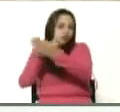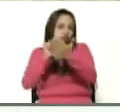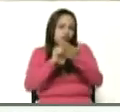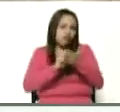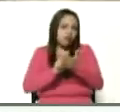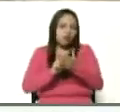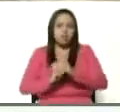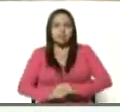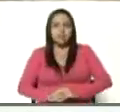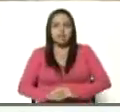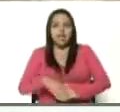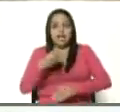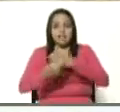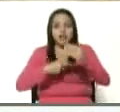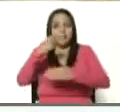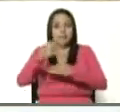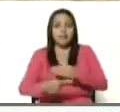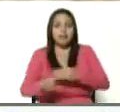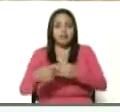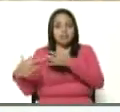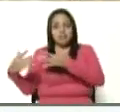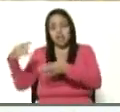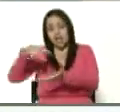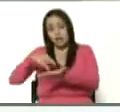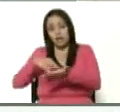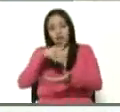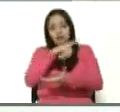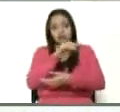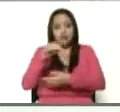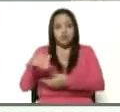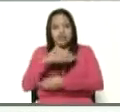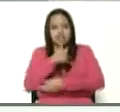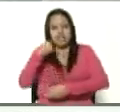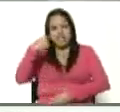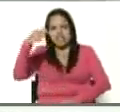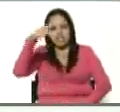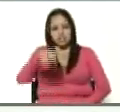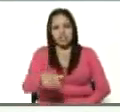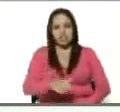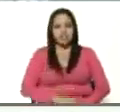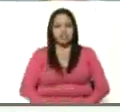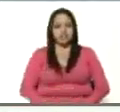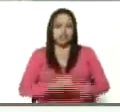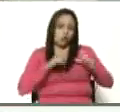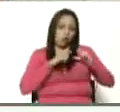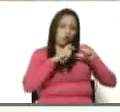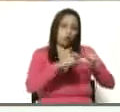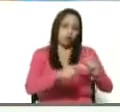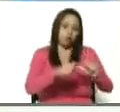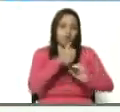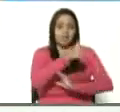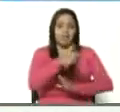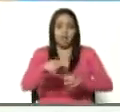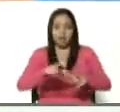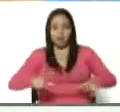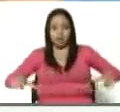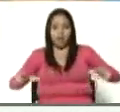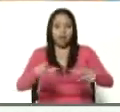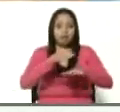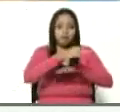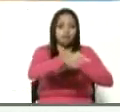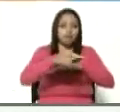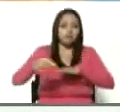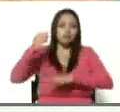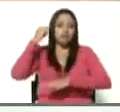con el plan Carabó 200. Yo quiero decirle, presidente, desde aquí, desde los corazones de cada sector del municipio de Azuque,